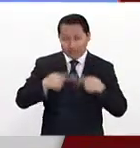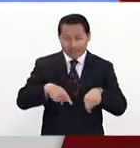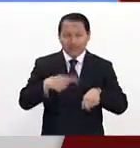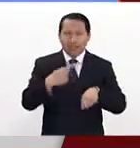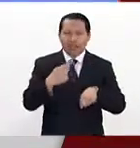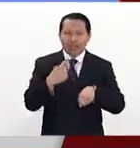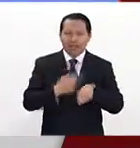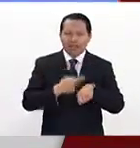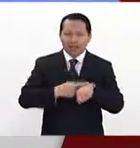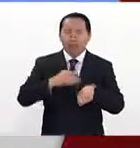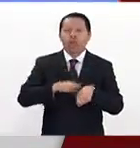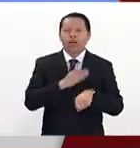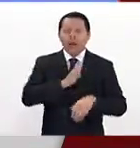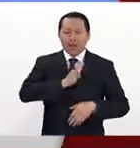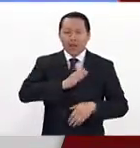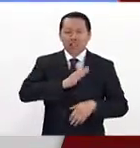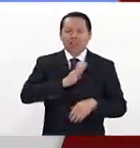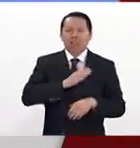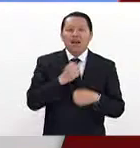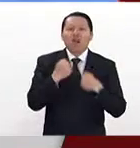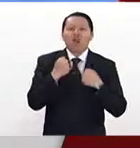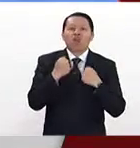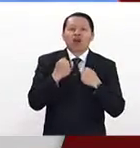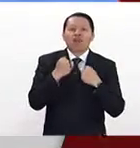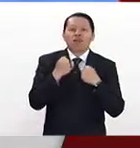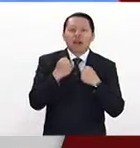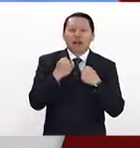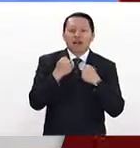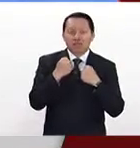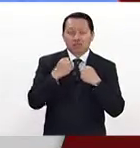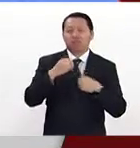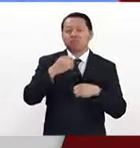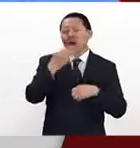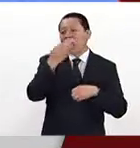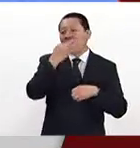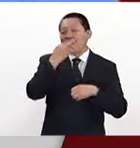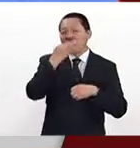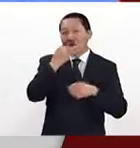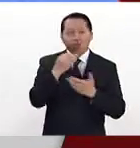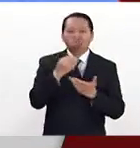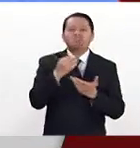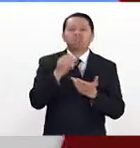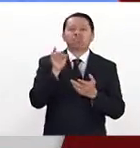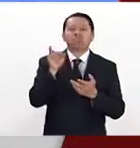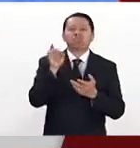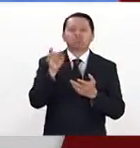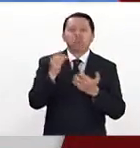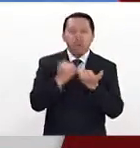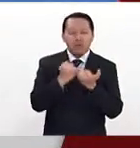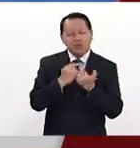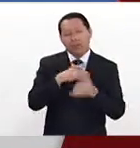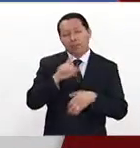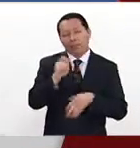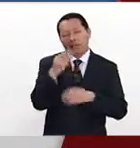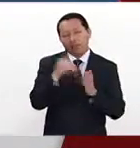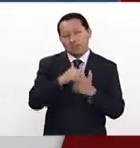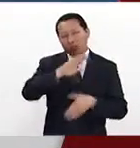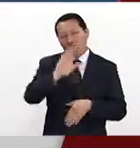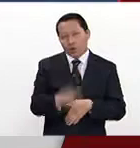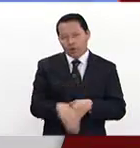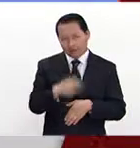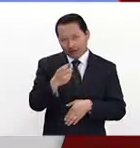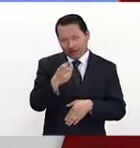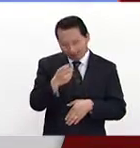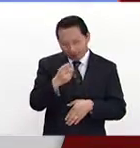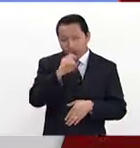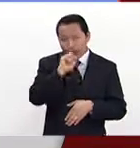bacterias resistentes y hay 23 mil muertes anuales por esta causa. Si a eso sumamos